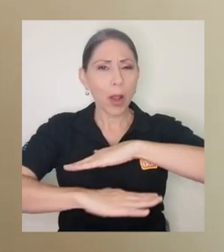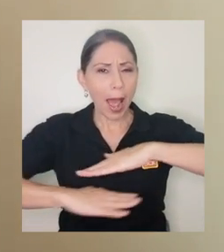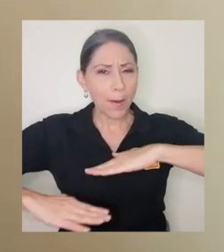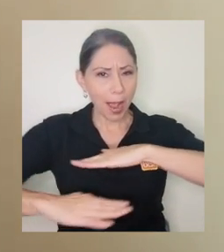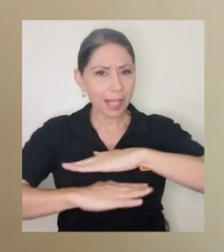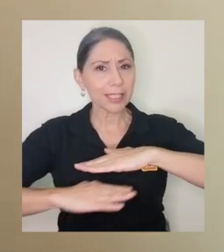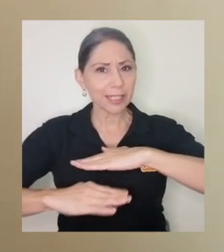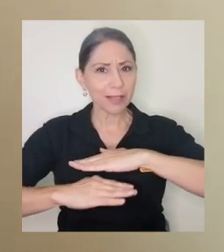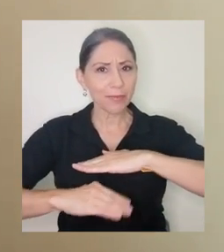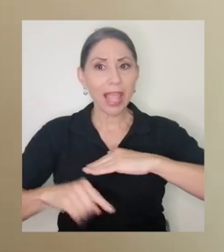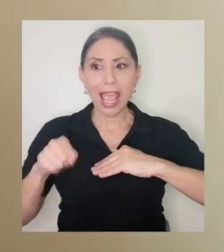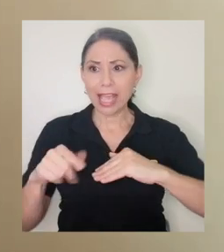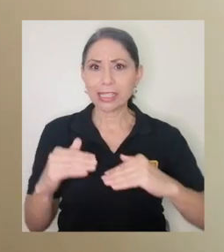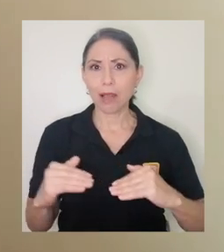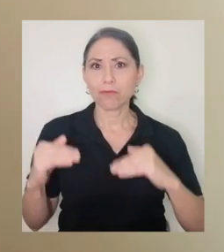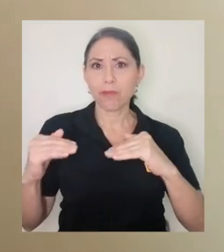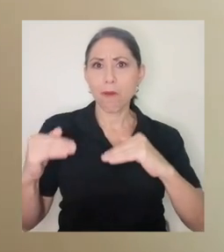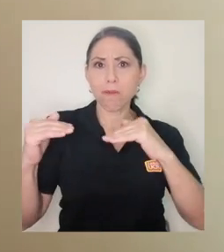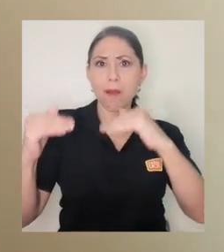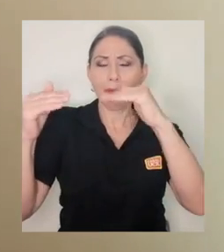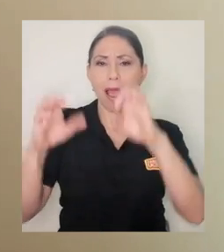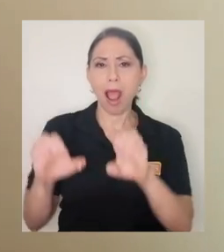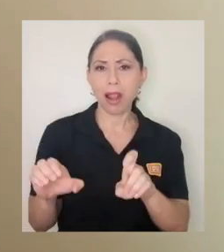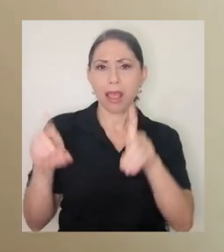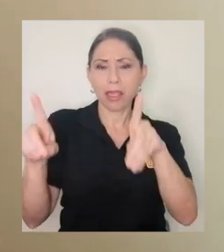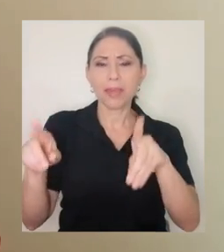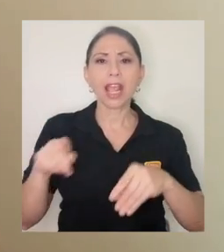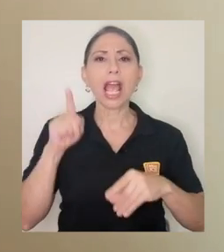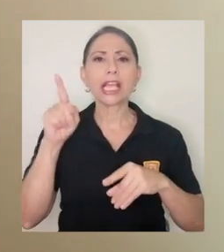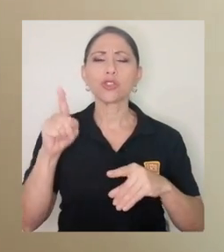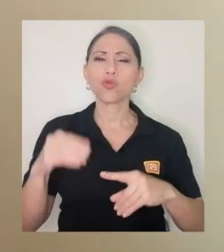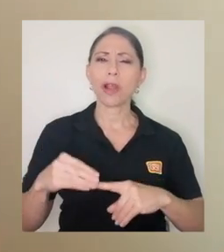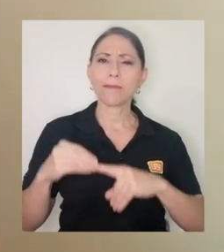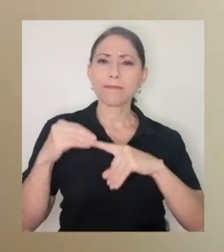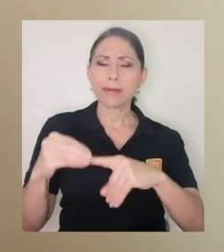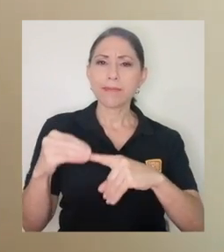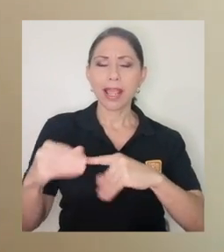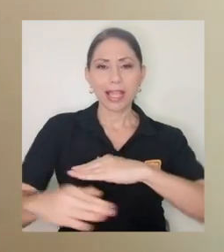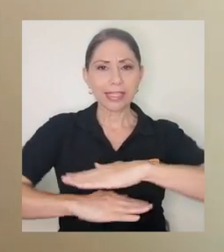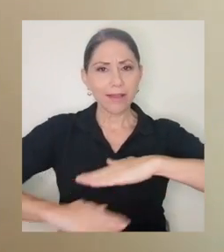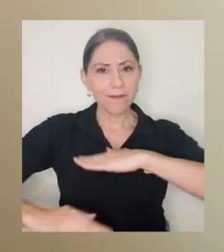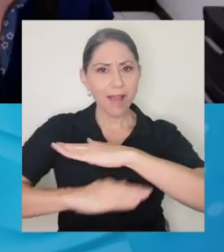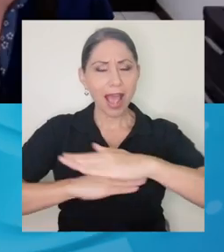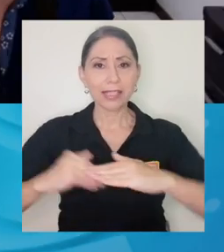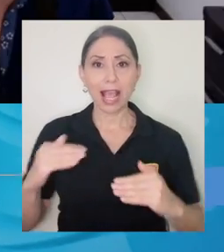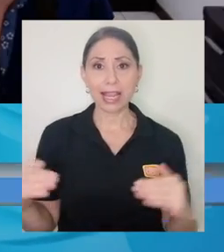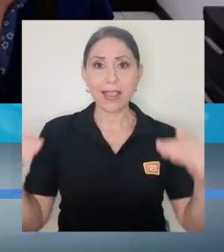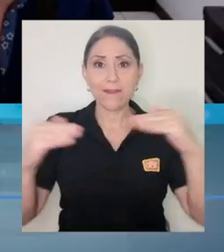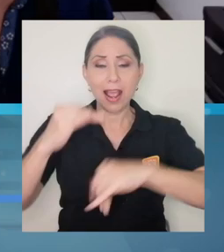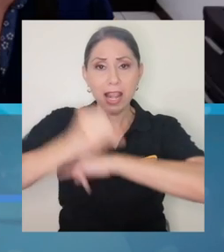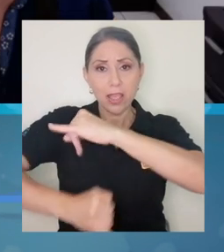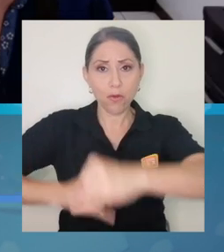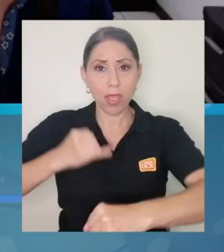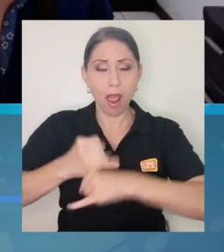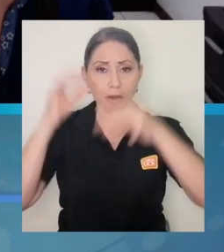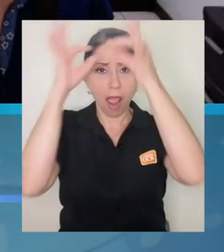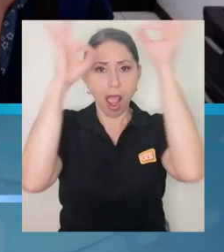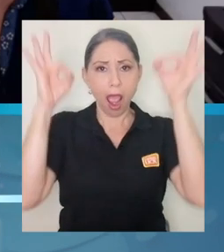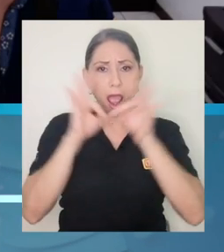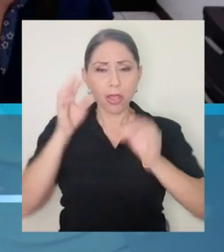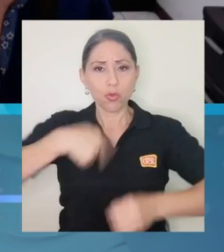esa movilidad académica ha sido uno de los pilares en los que se basa la internacionalización de nuestra